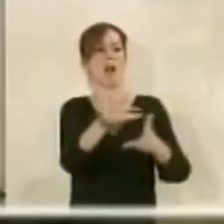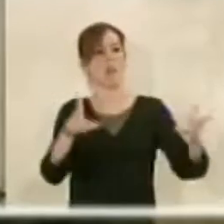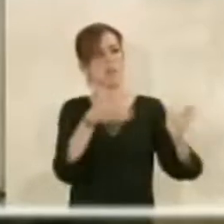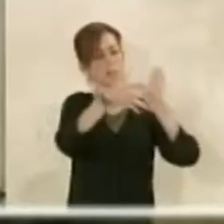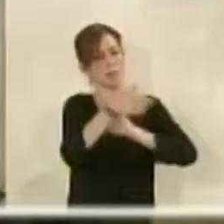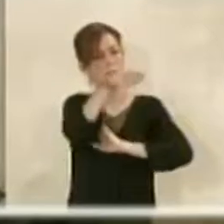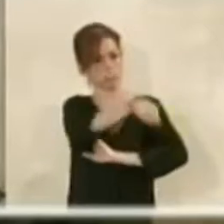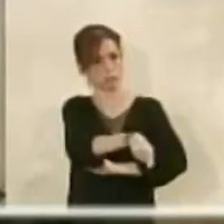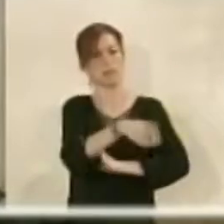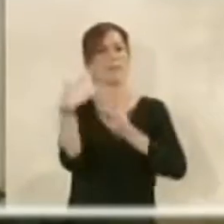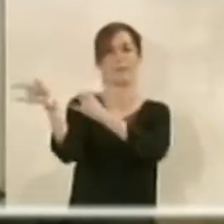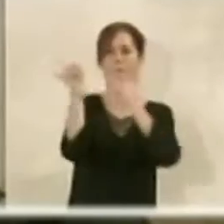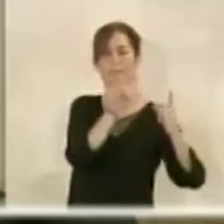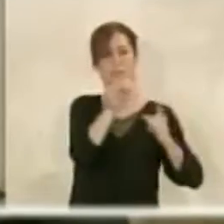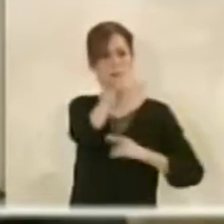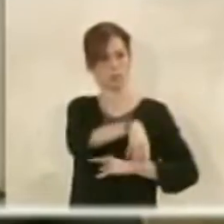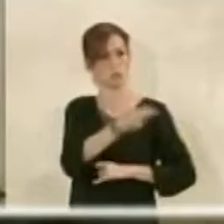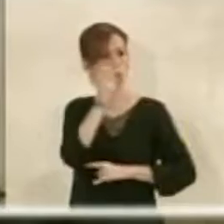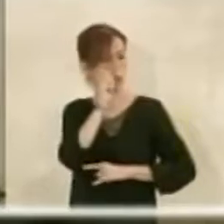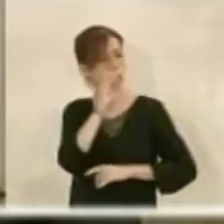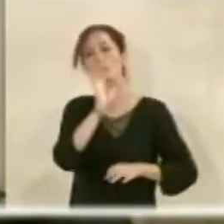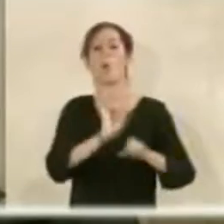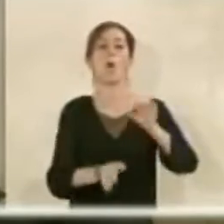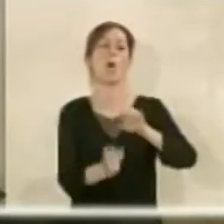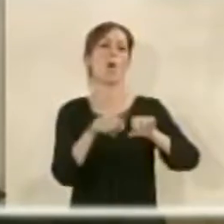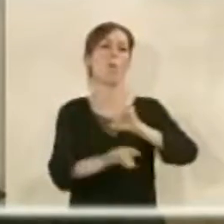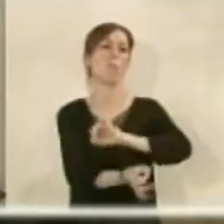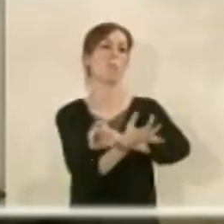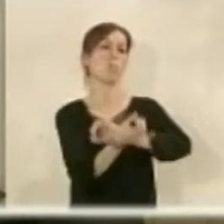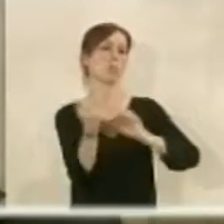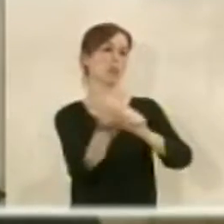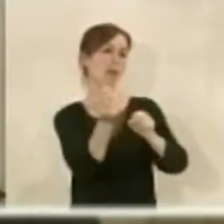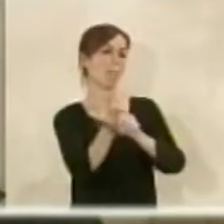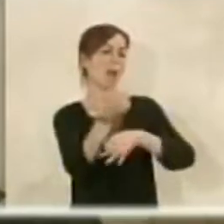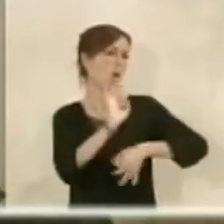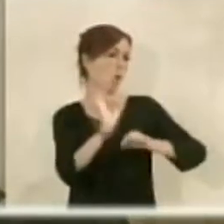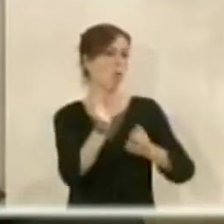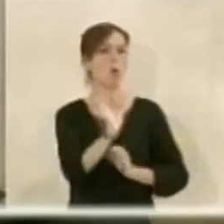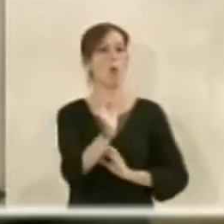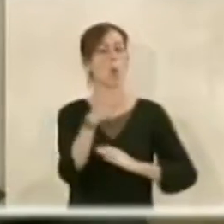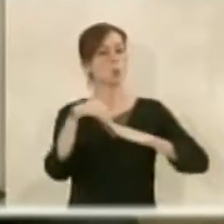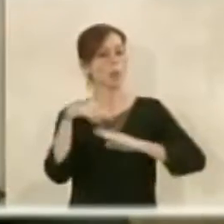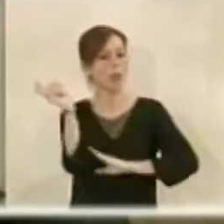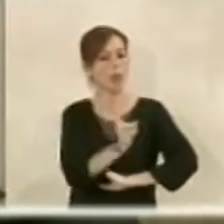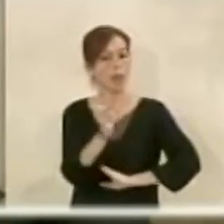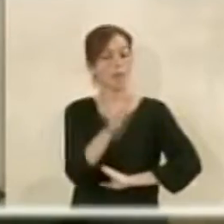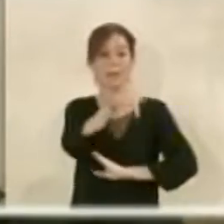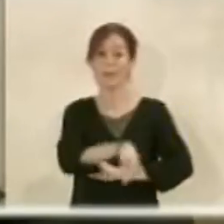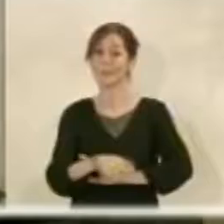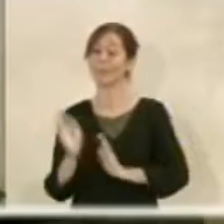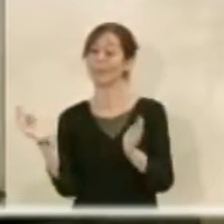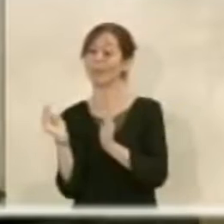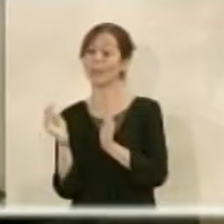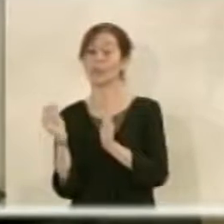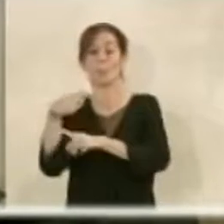elemento, lógicamente, de atracción, sobre todo de puestos de trabajo y de atracción de una serie de usuarios, pero no olvidemos